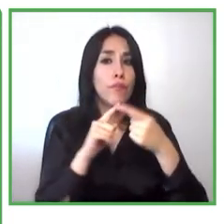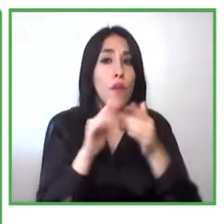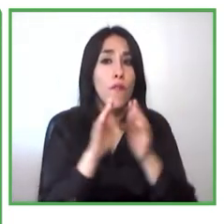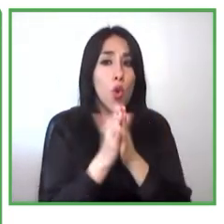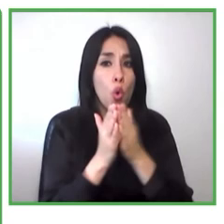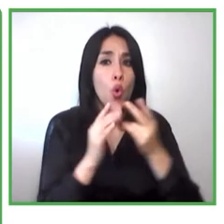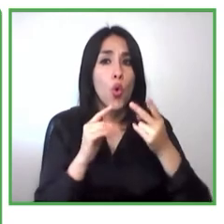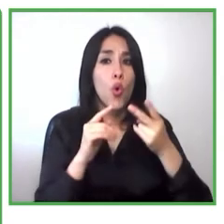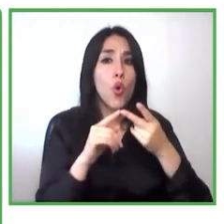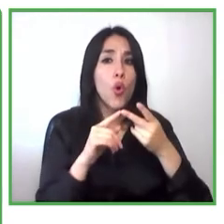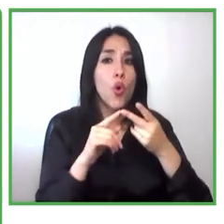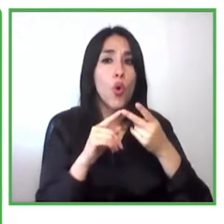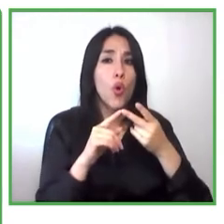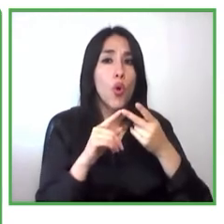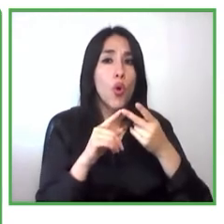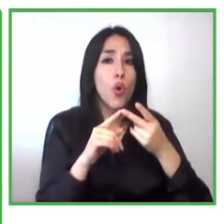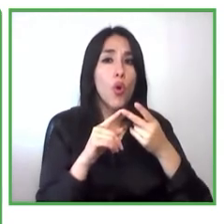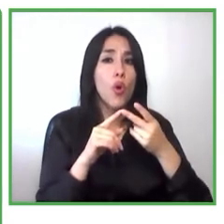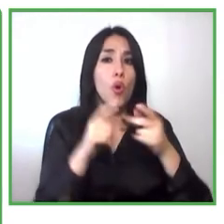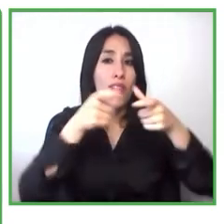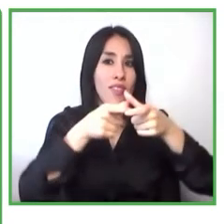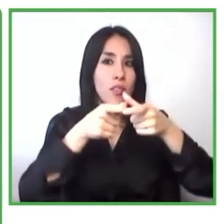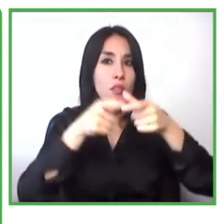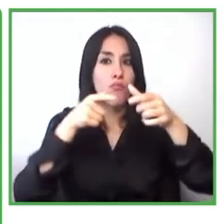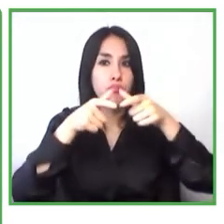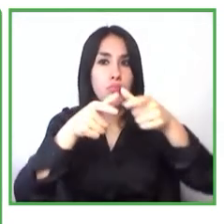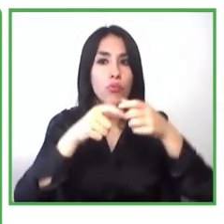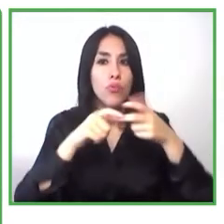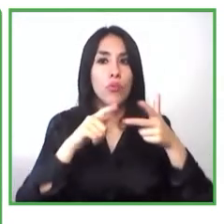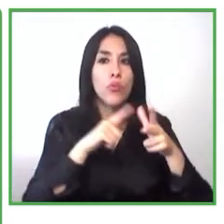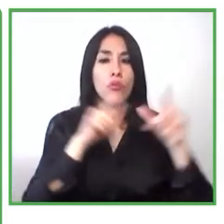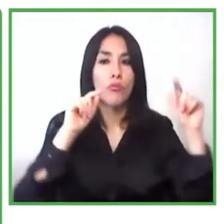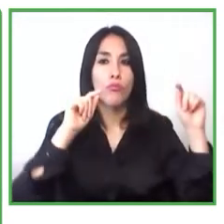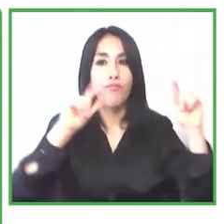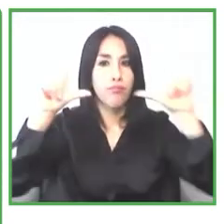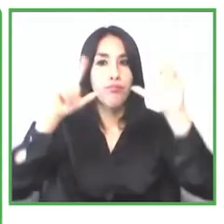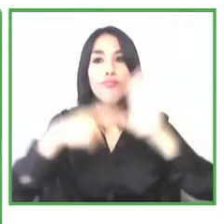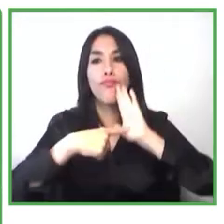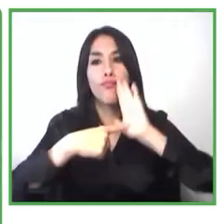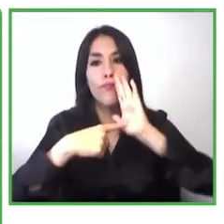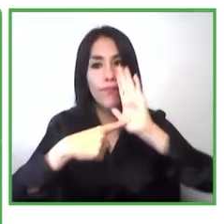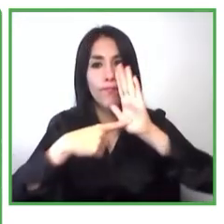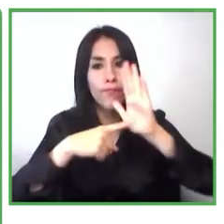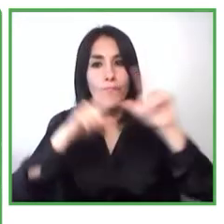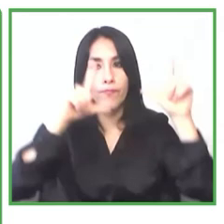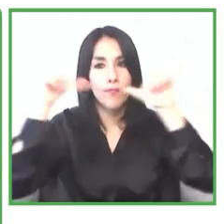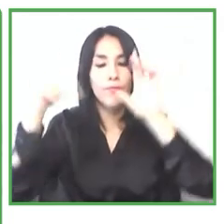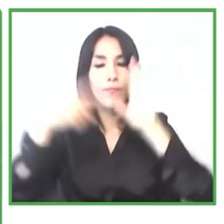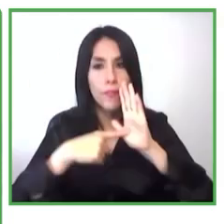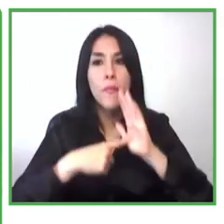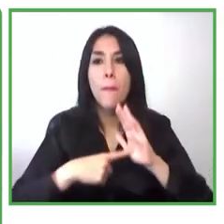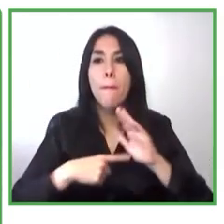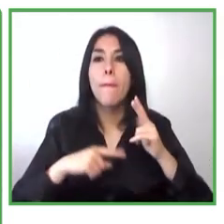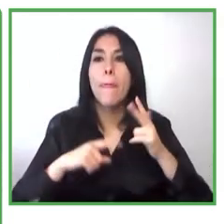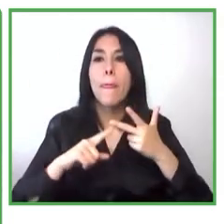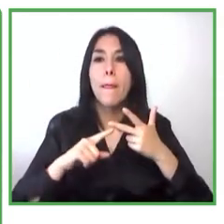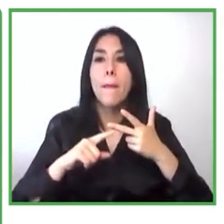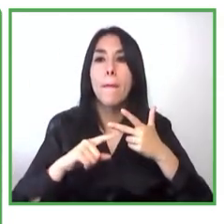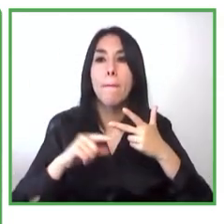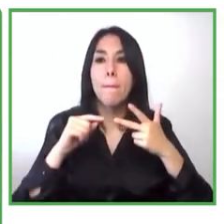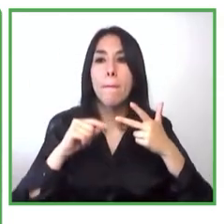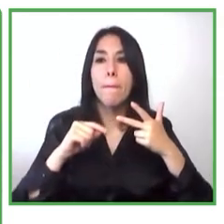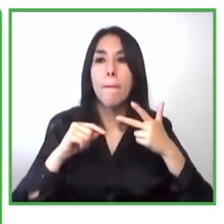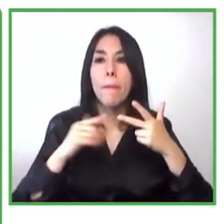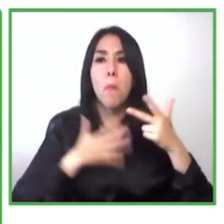adaptable para todas las personas que participaran y también yo creo que uno de los factores de